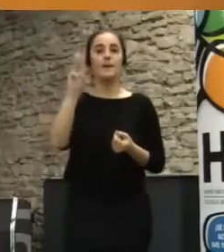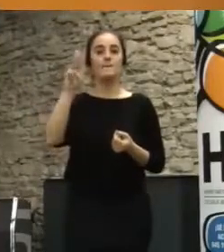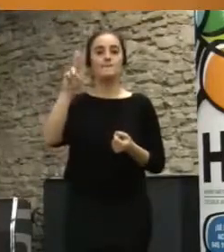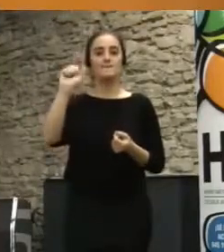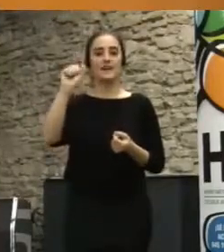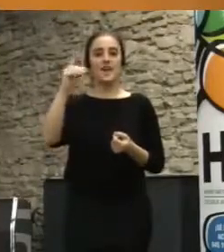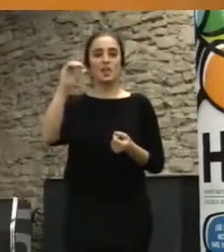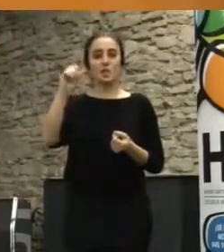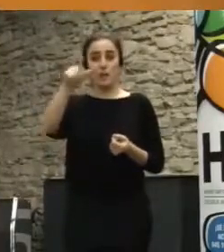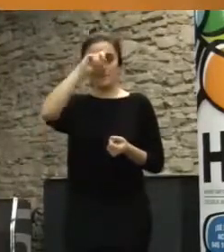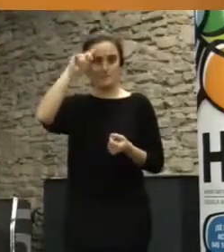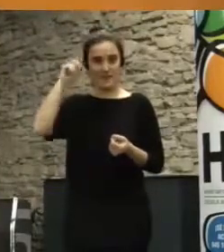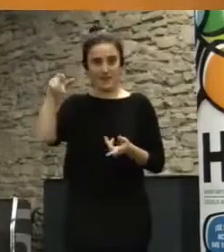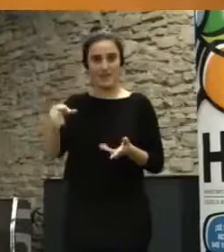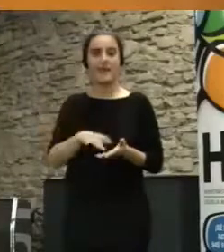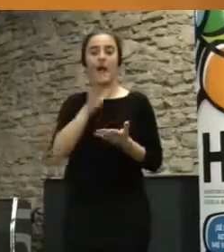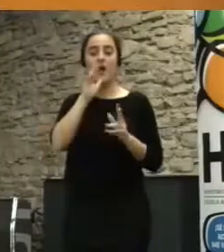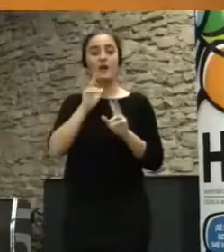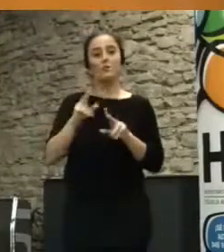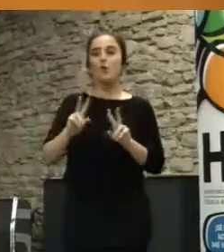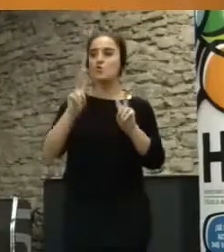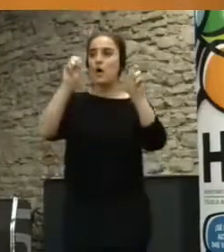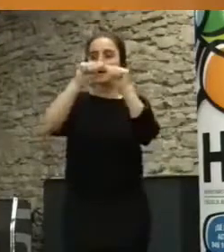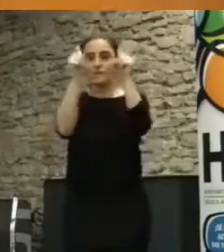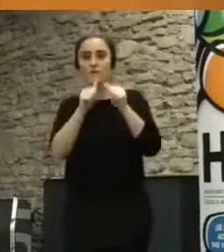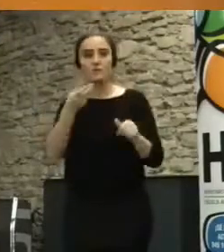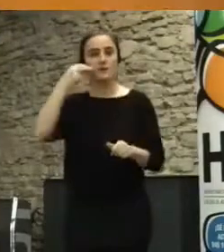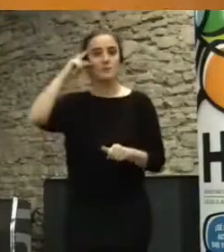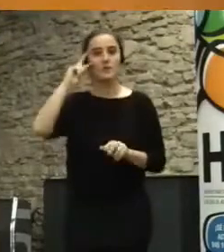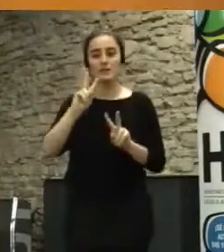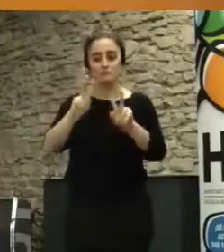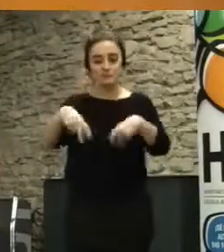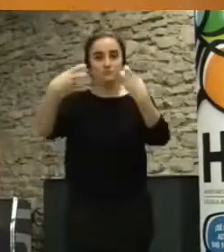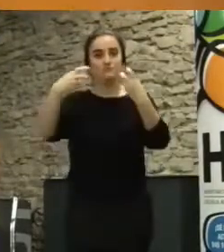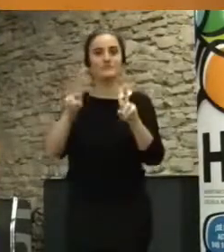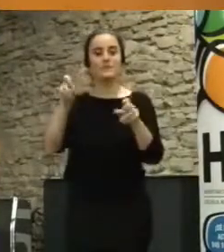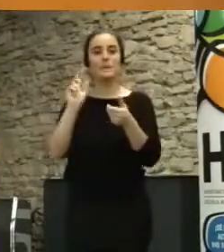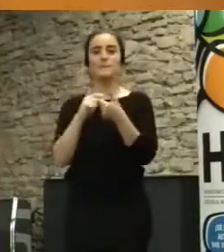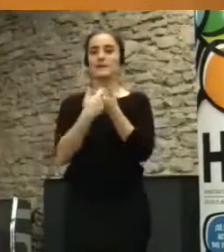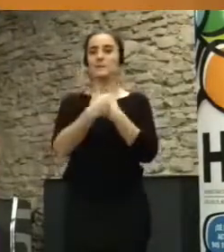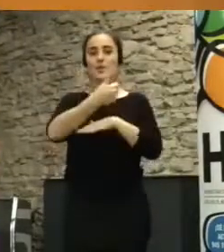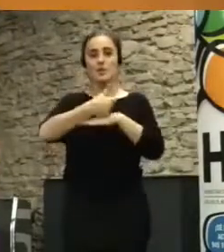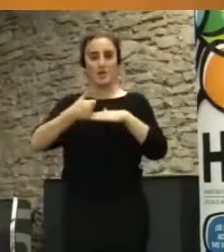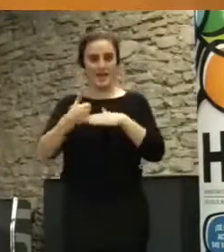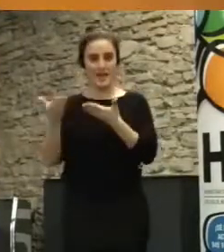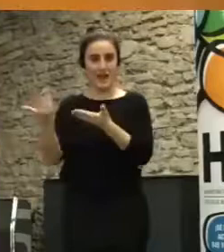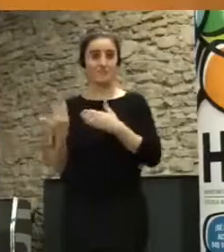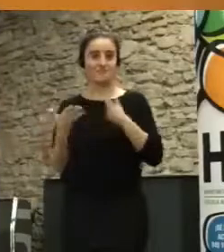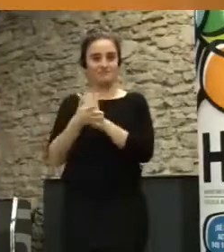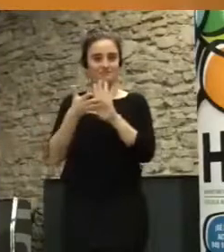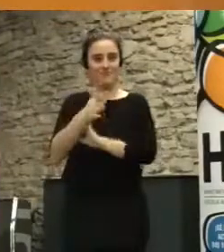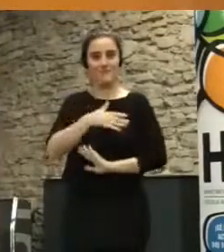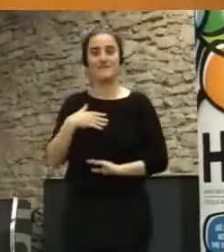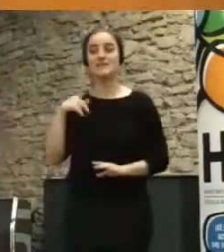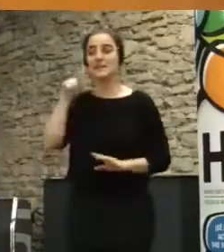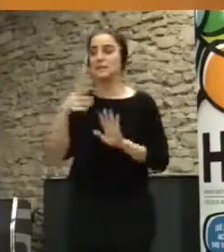Nos trae nuevas tendencias y experiencias innovadoras en participación ciudadana y nos va a hablar